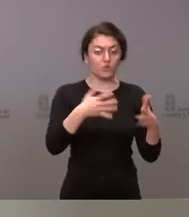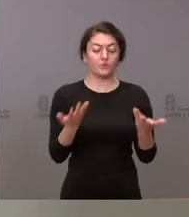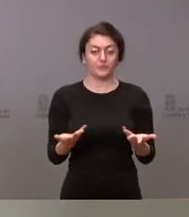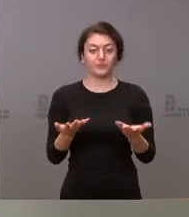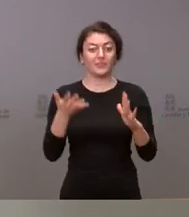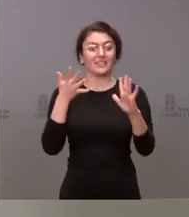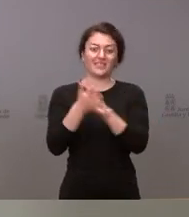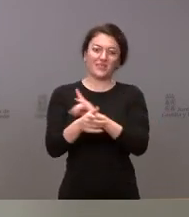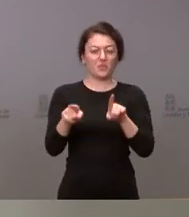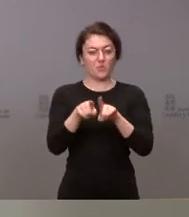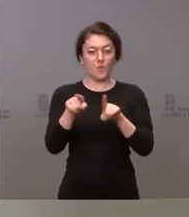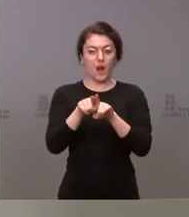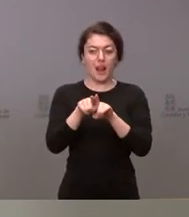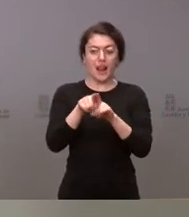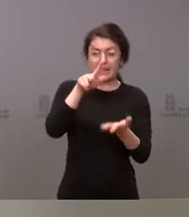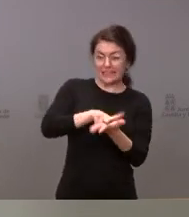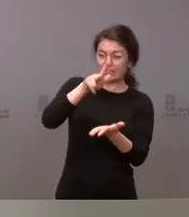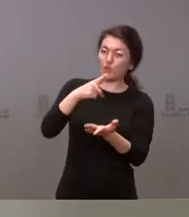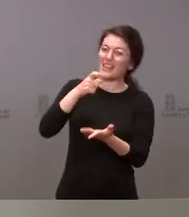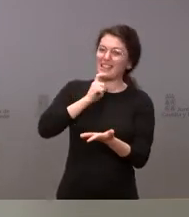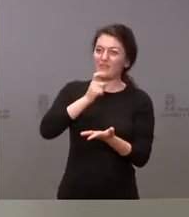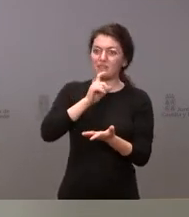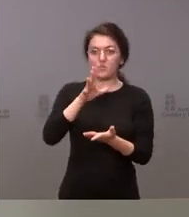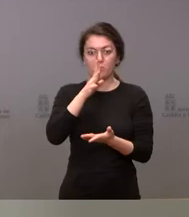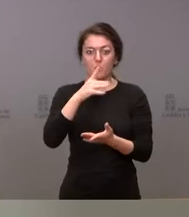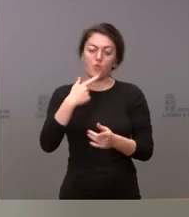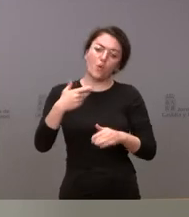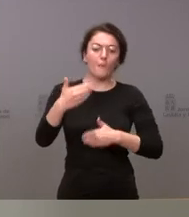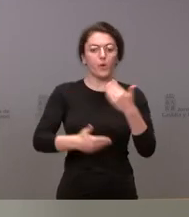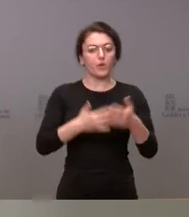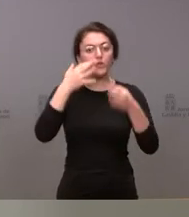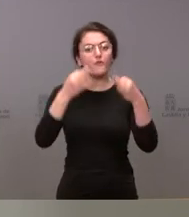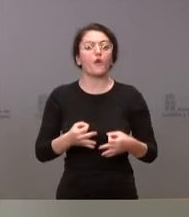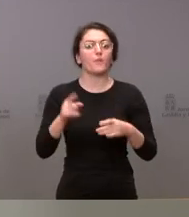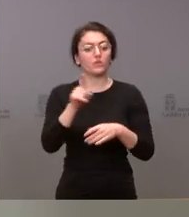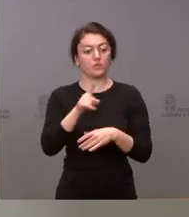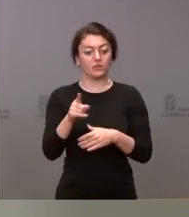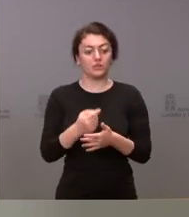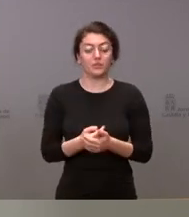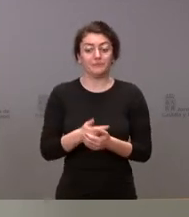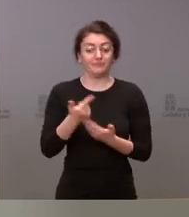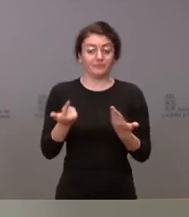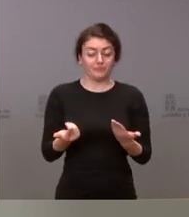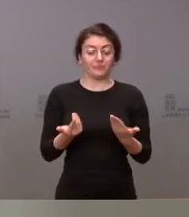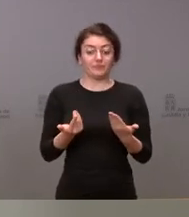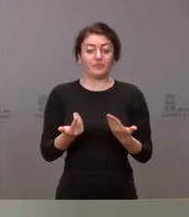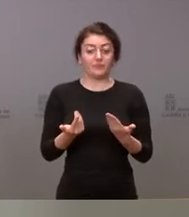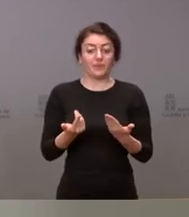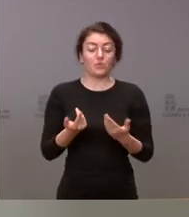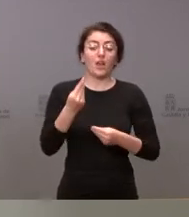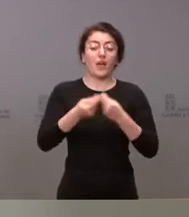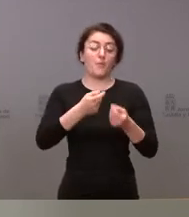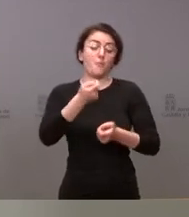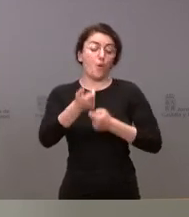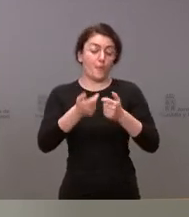el registro es más complicado porque no están pasando por los cauces formales, algo que iremos haciendo con el Gobierno con el paso del tiempo, pero es un segundo a cauce posible. Y el